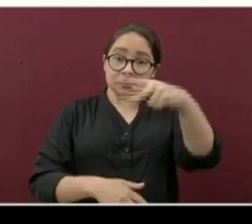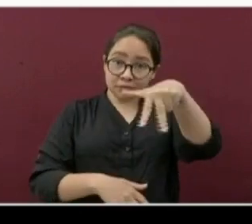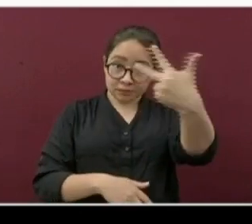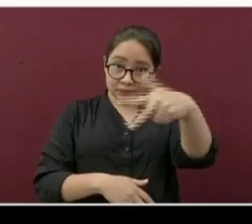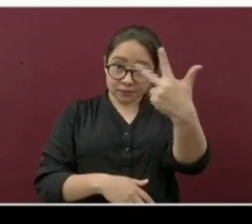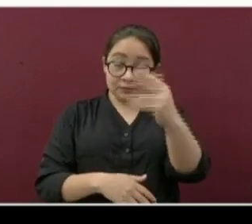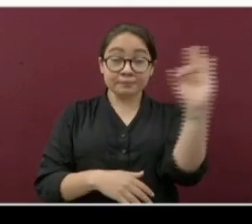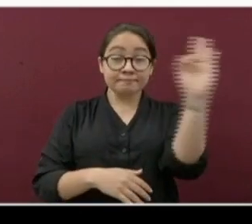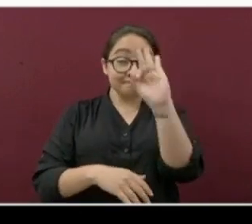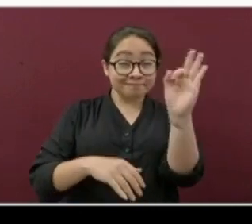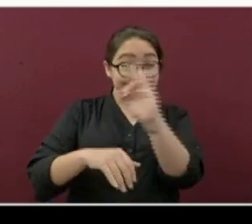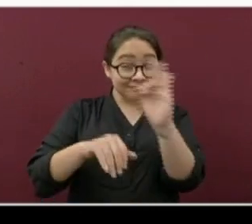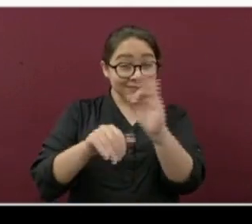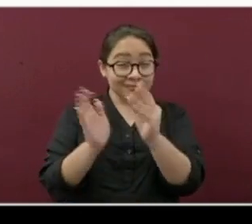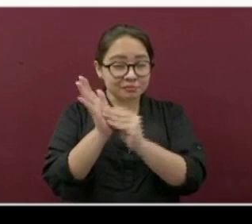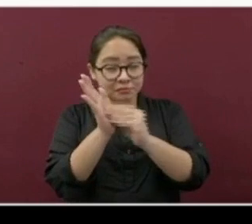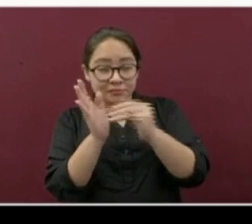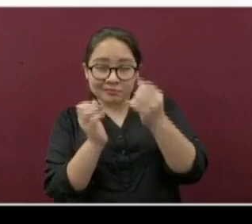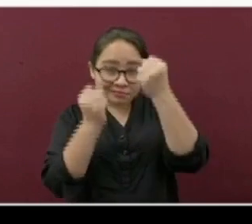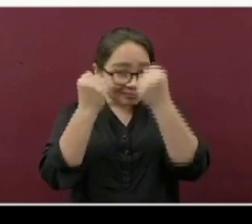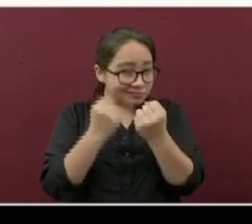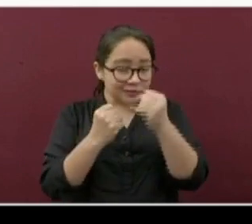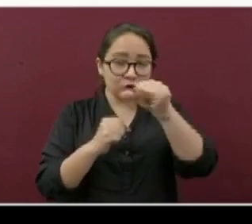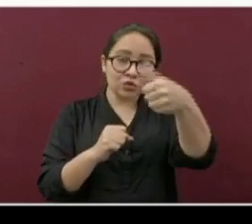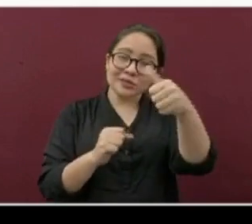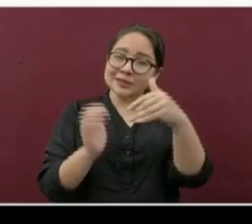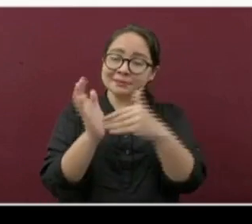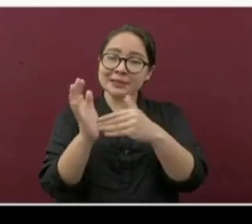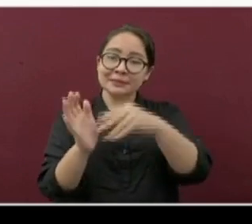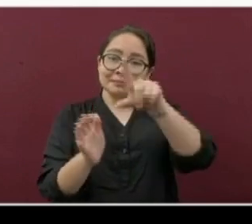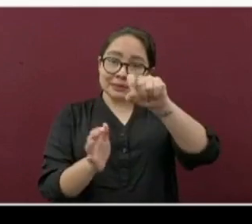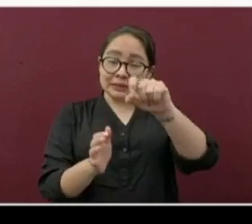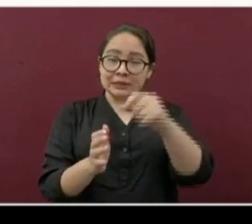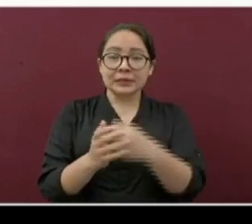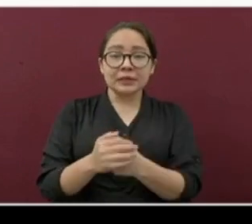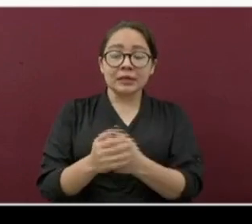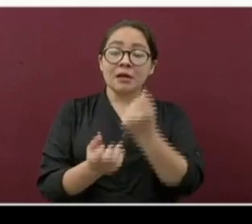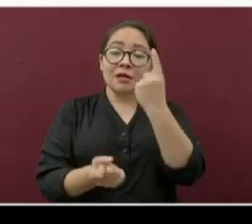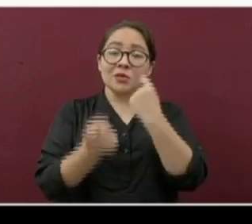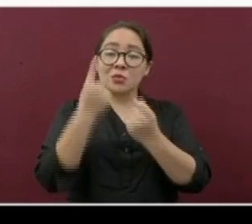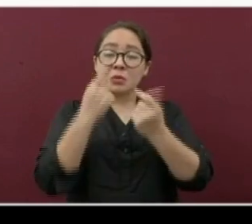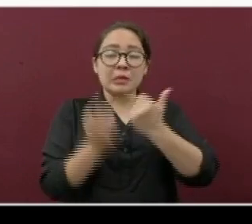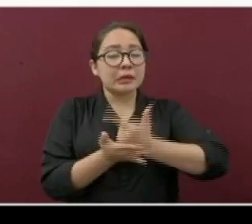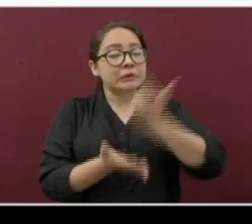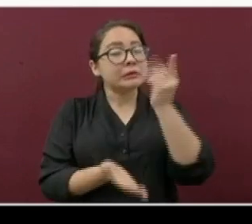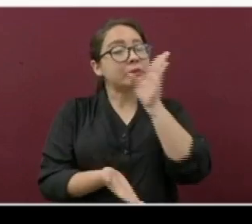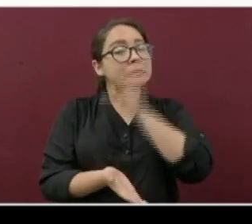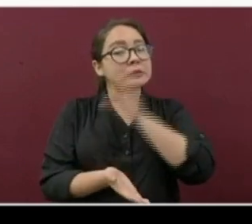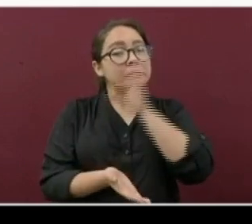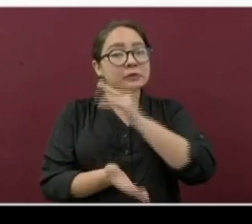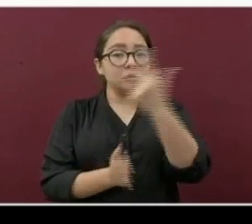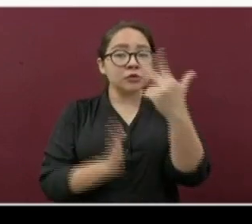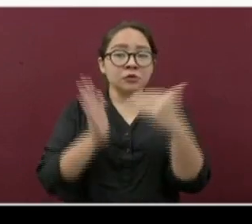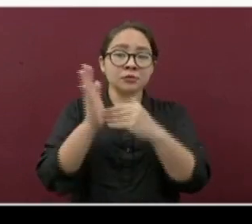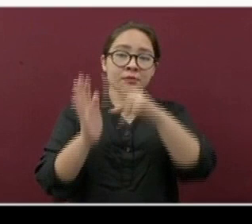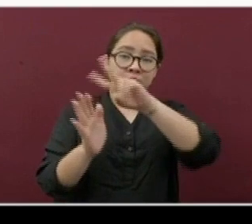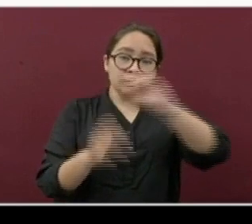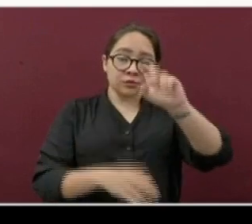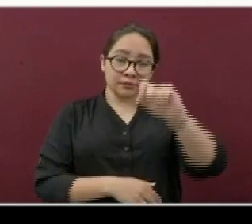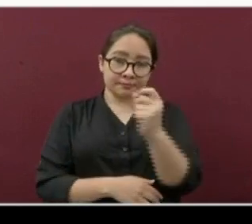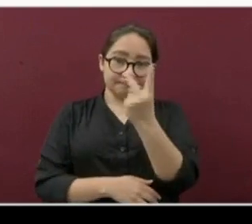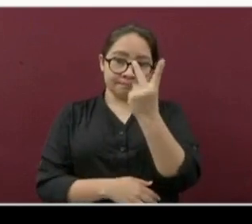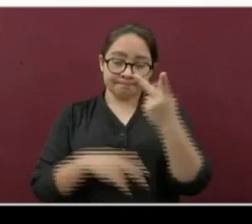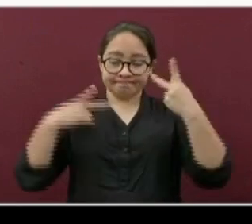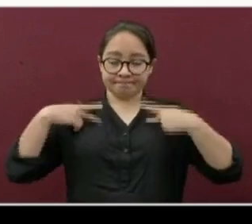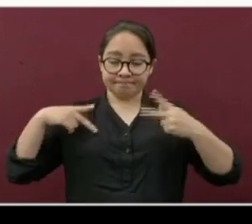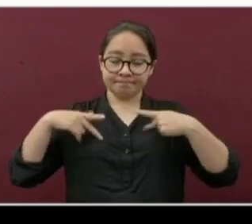reportan como sospechosos 11,020. Y debido a las complicaciones que presentaban, 8,222 pacientes han